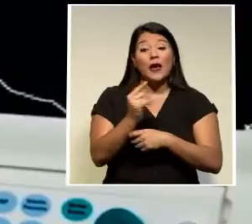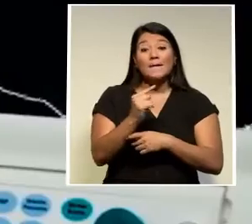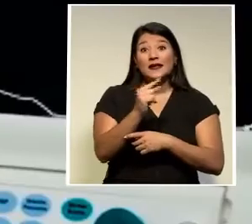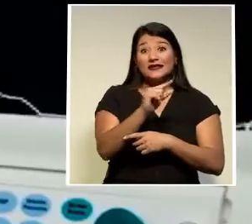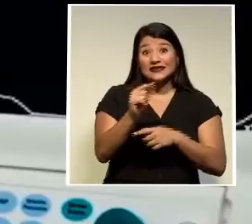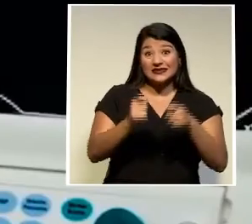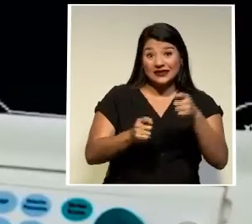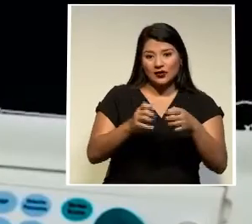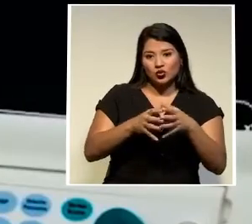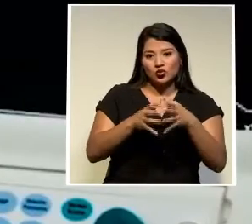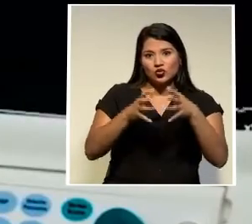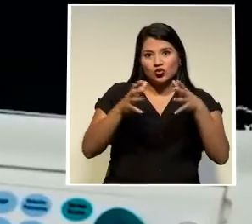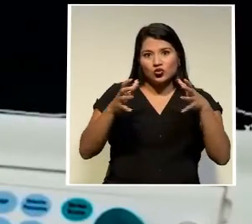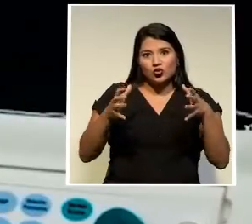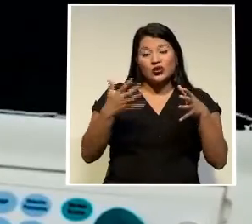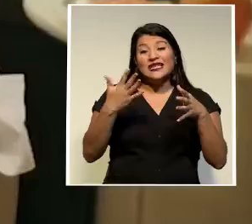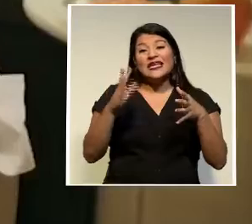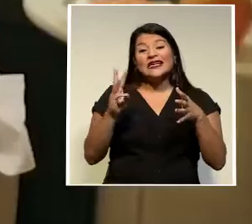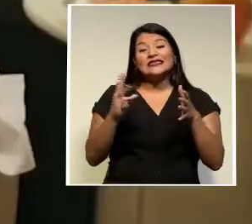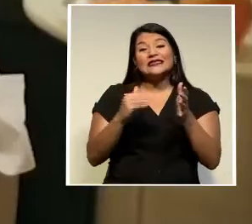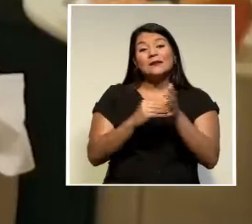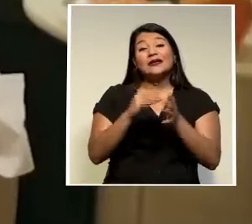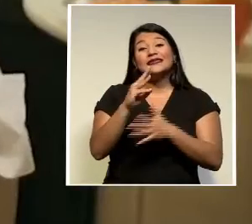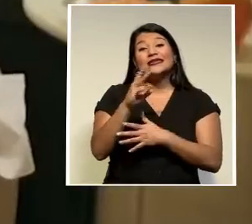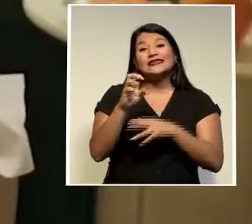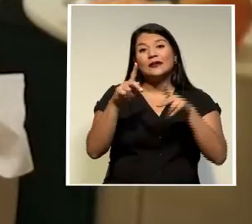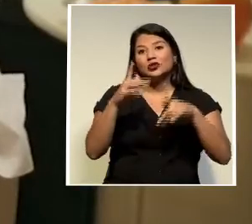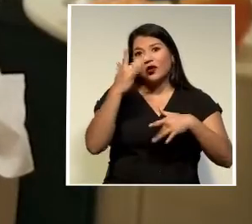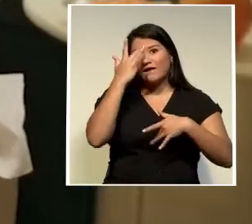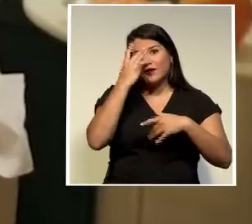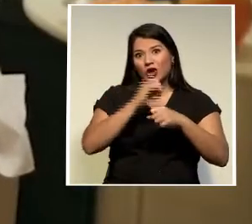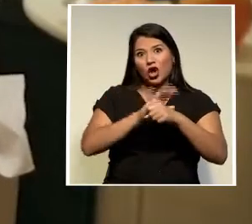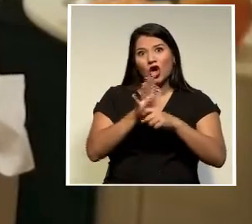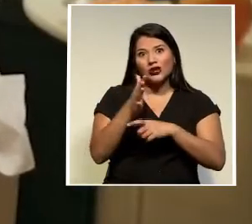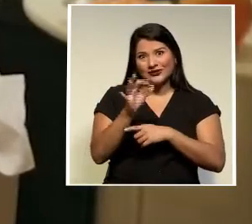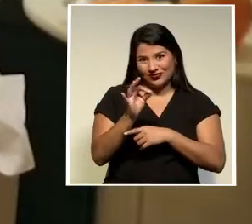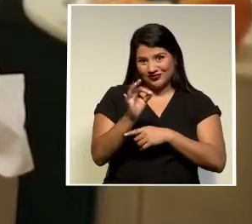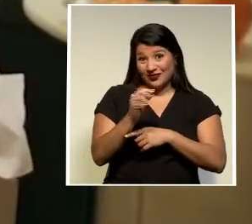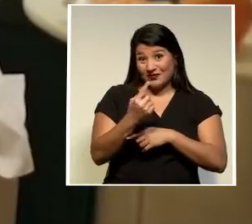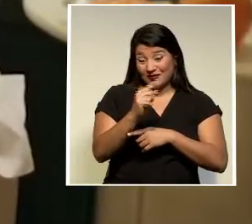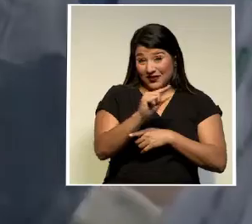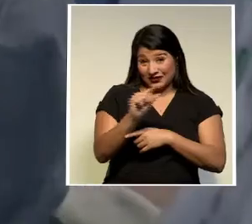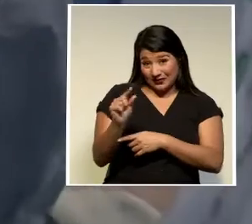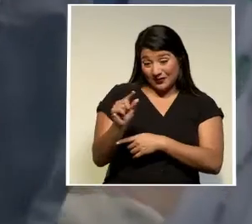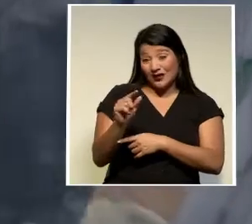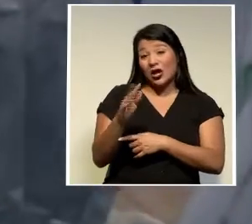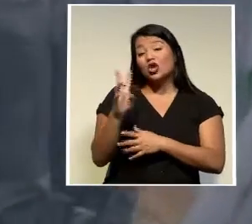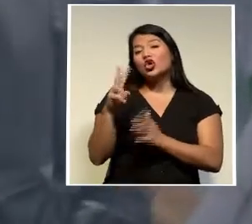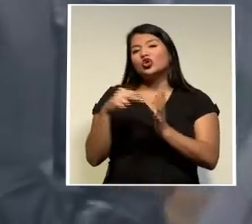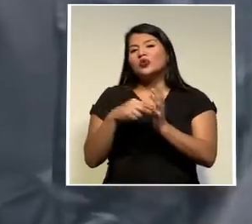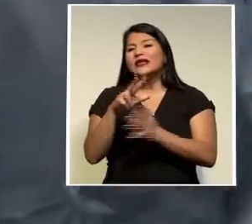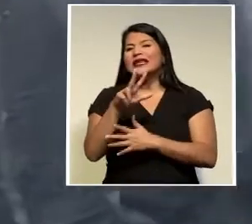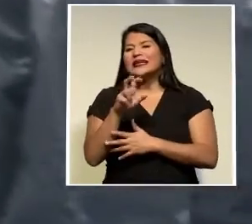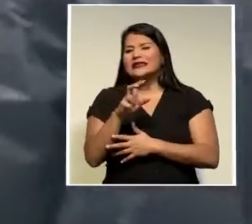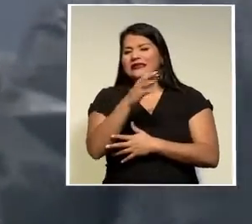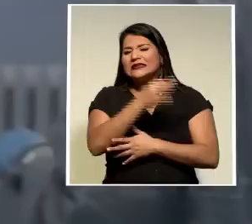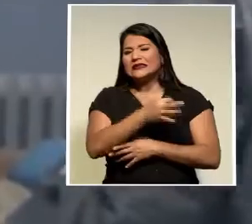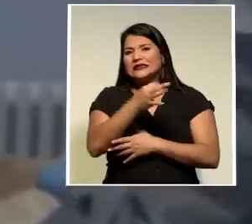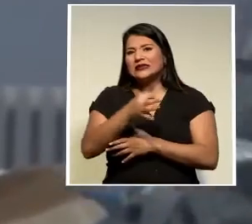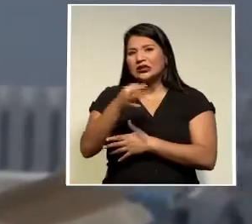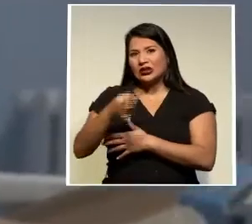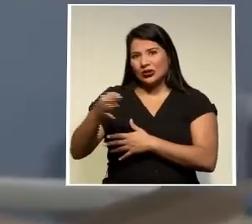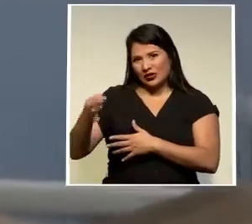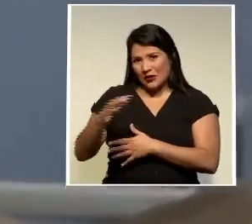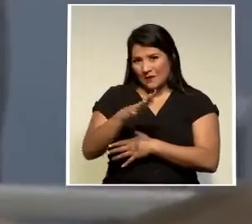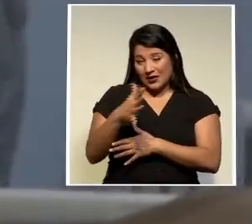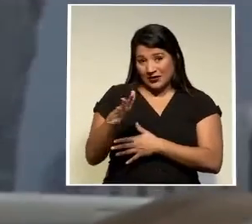16.600 casos de COVID-19 con un promedio de 2.371 diarios ubicándose como